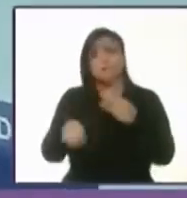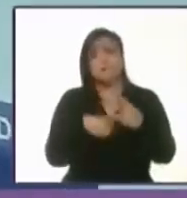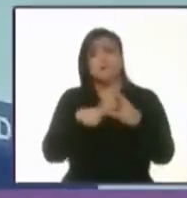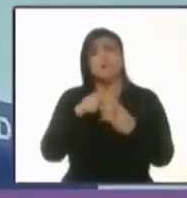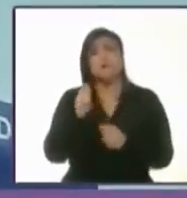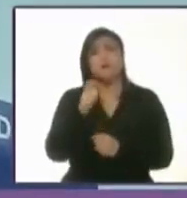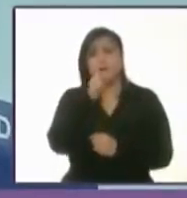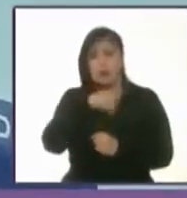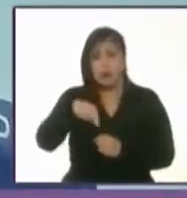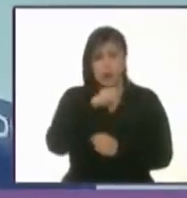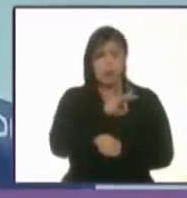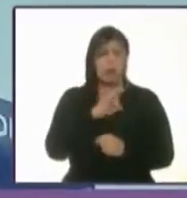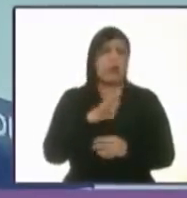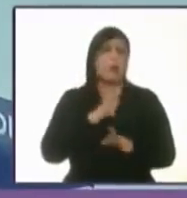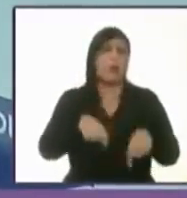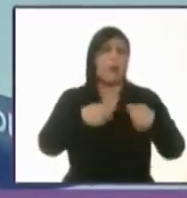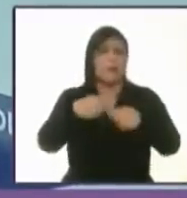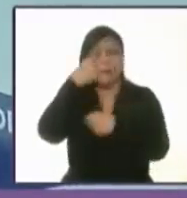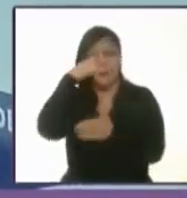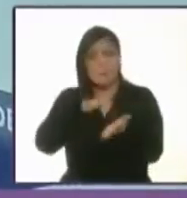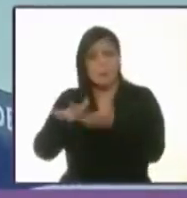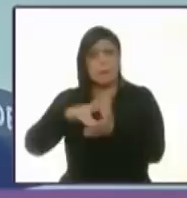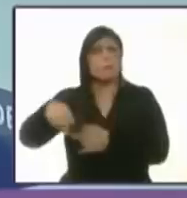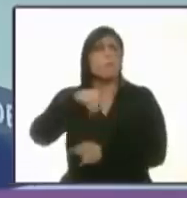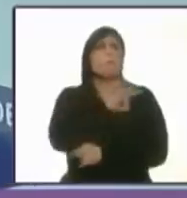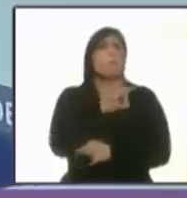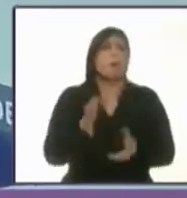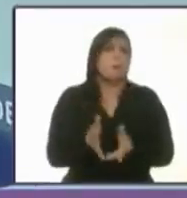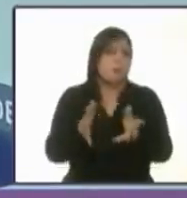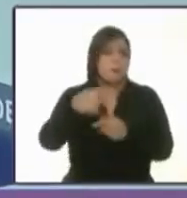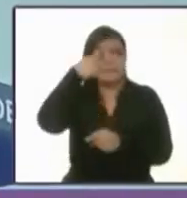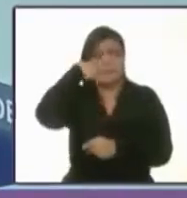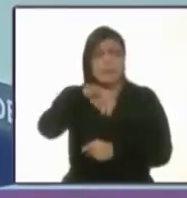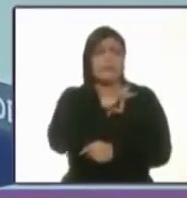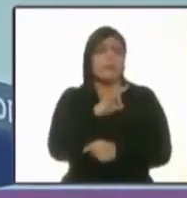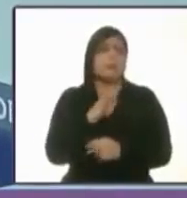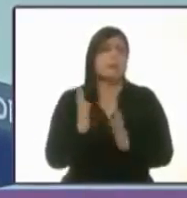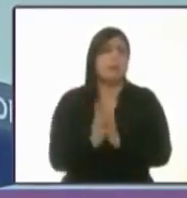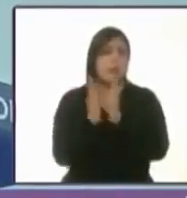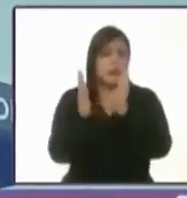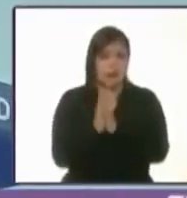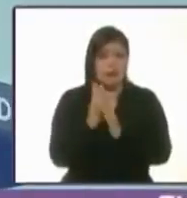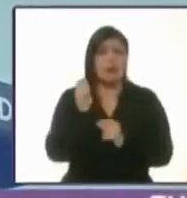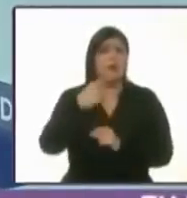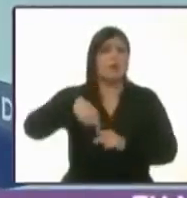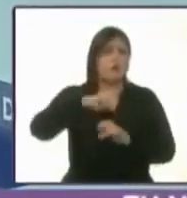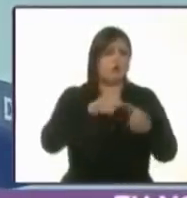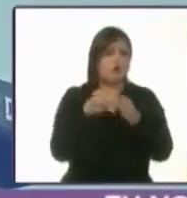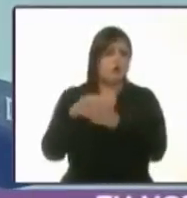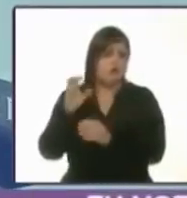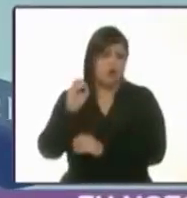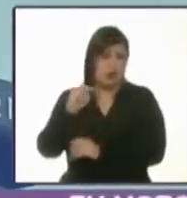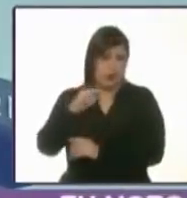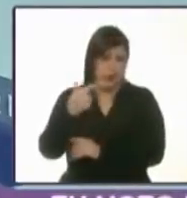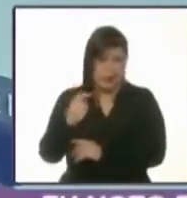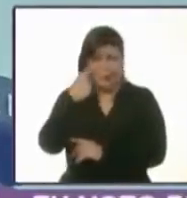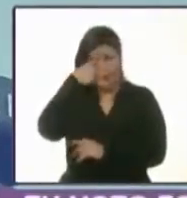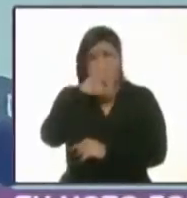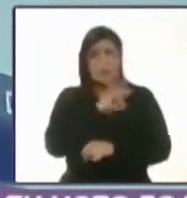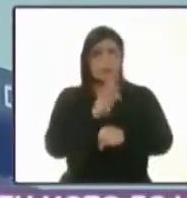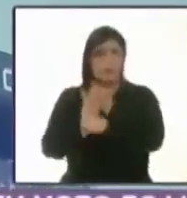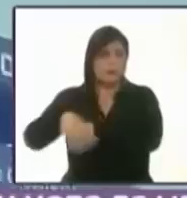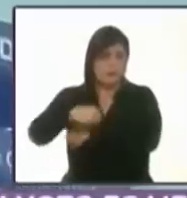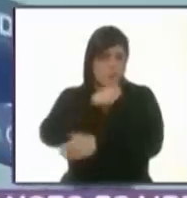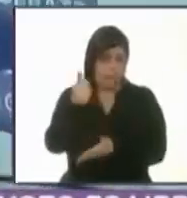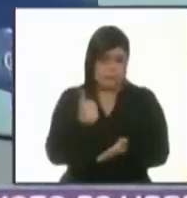vamos a hacer a crear incentivos para aquellos que participen en organizaciones cívicas y ciudadanas para el bienestar de